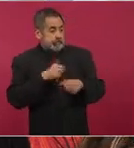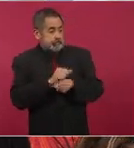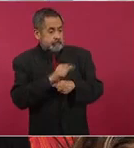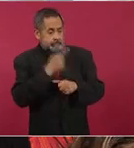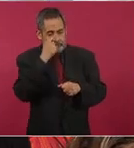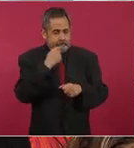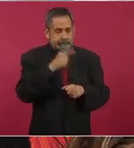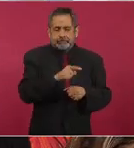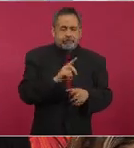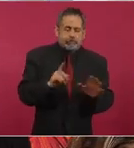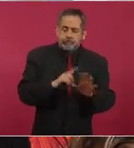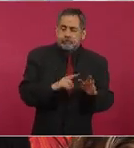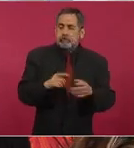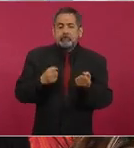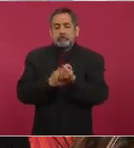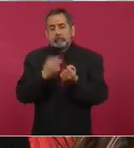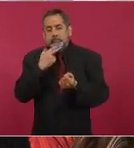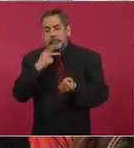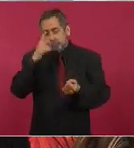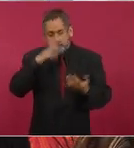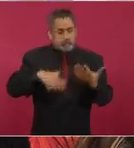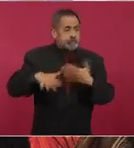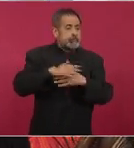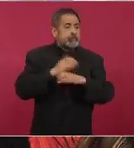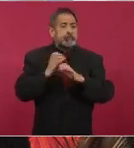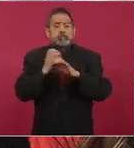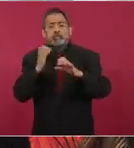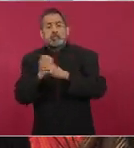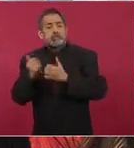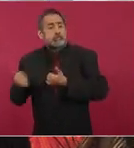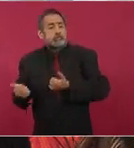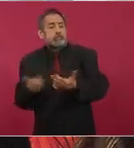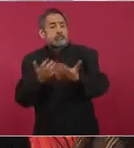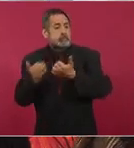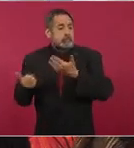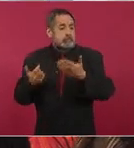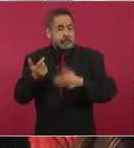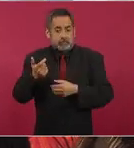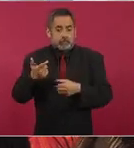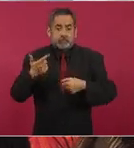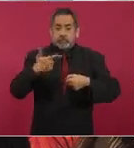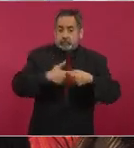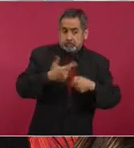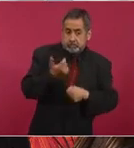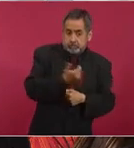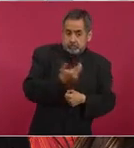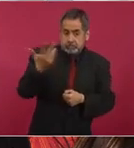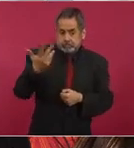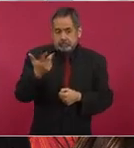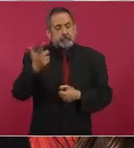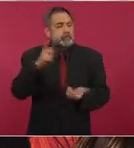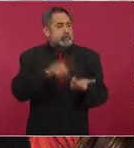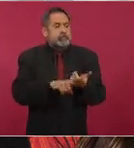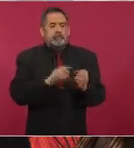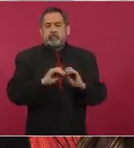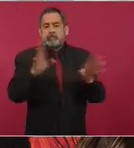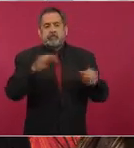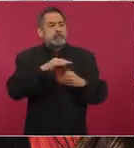sirve, las mercancías se transportan, entonces suben los costos si sube la gasolina,